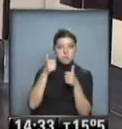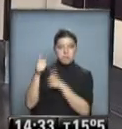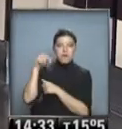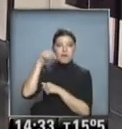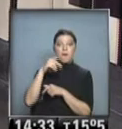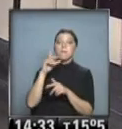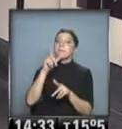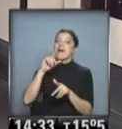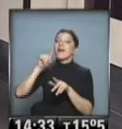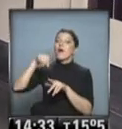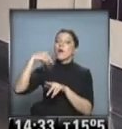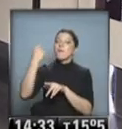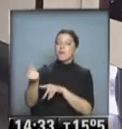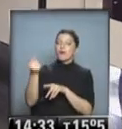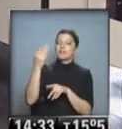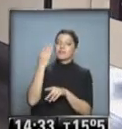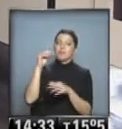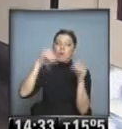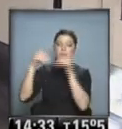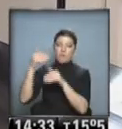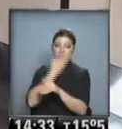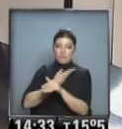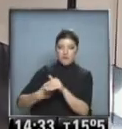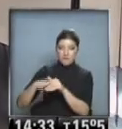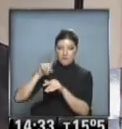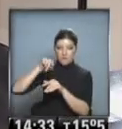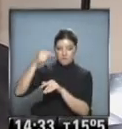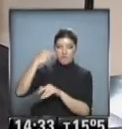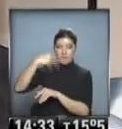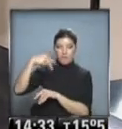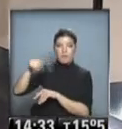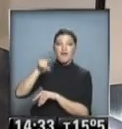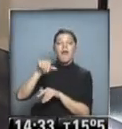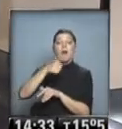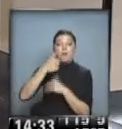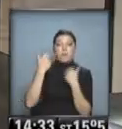para las elecciones presidenciales en Chile el próximo noviembre.